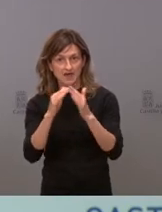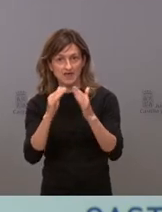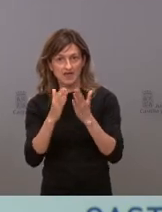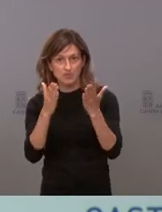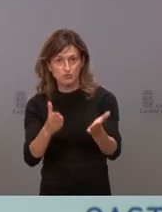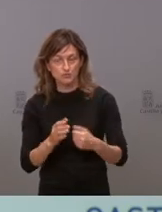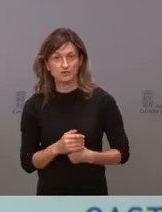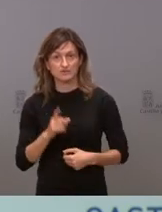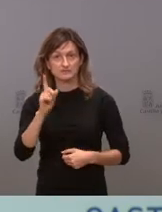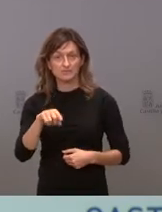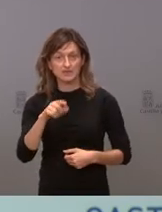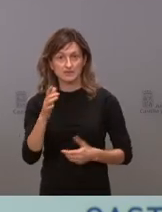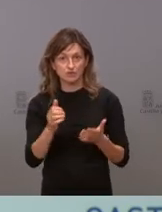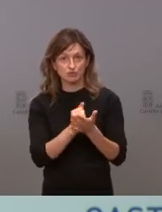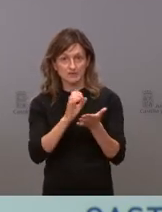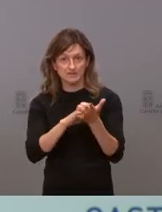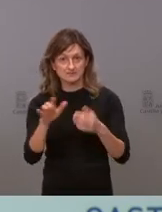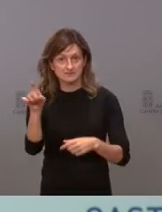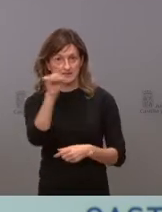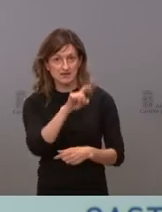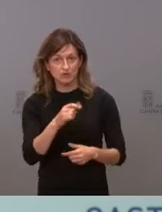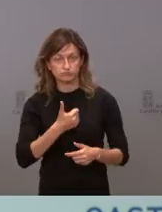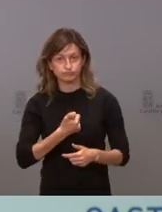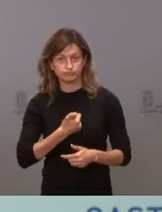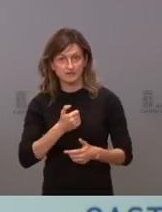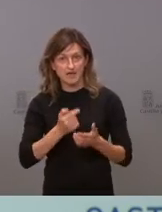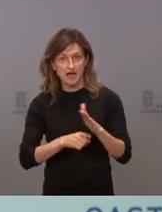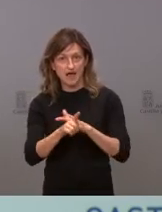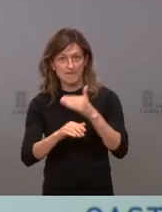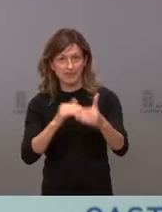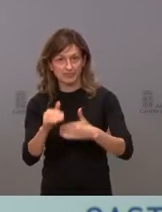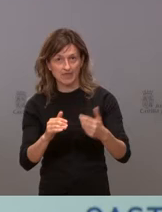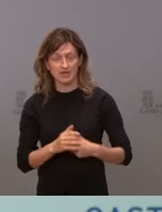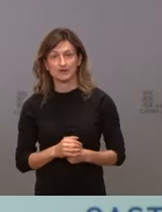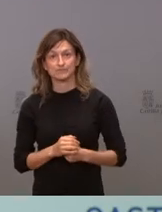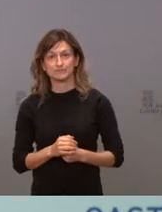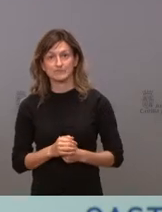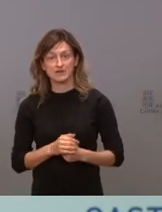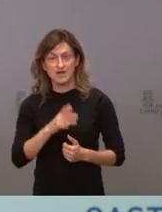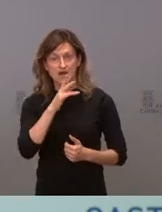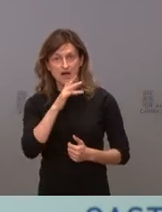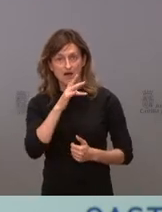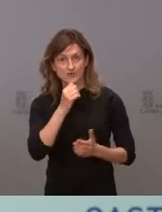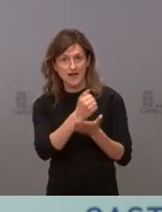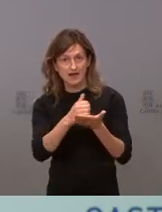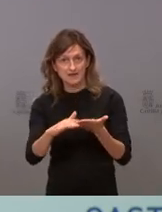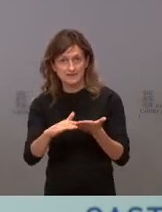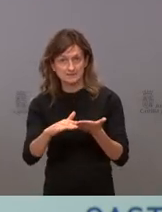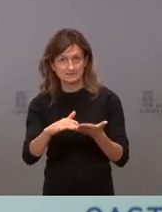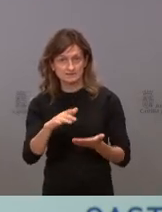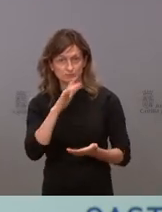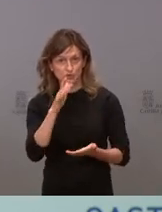instalado en toda la comunidad la teleexistencia avanzada, que ha pasado a ser gratuita en nuestra